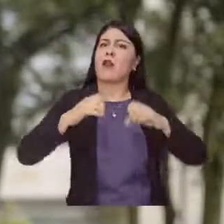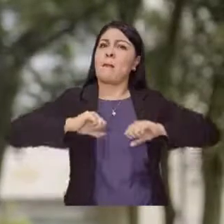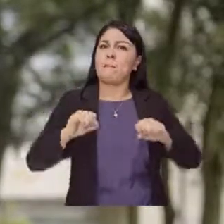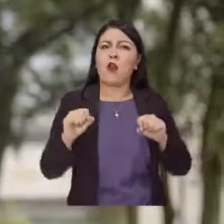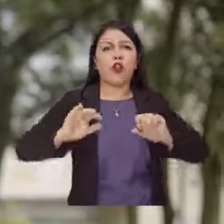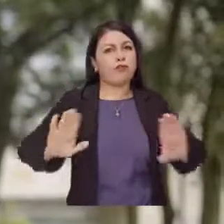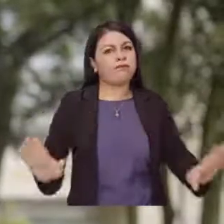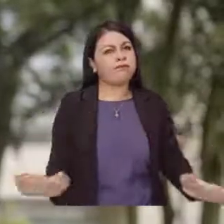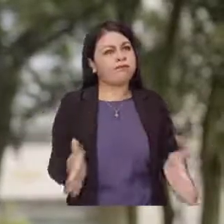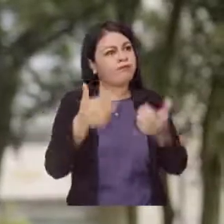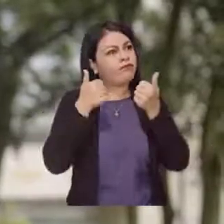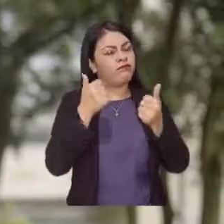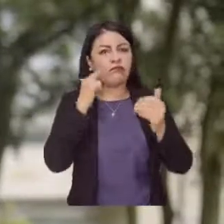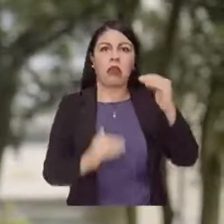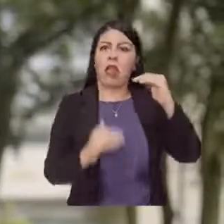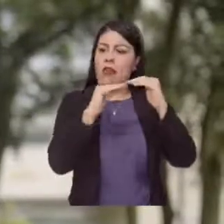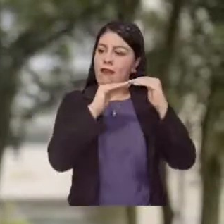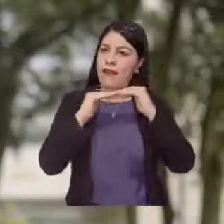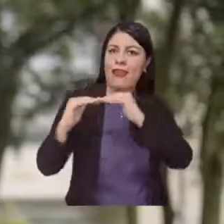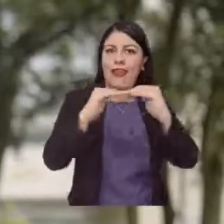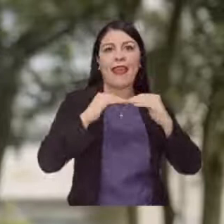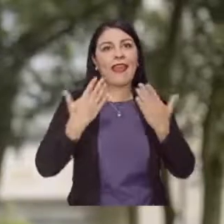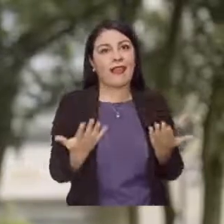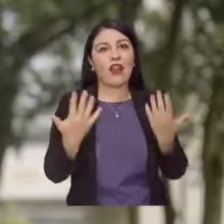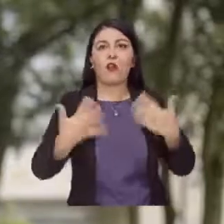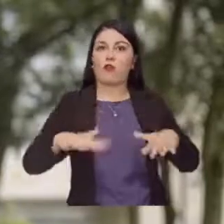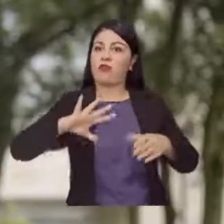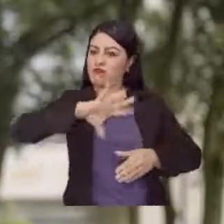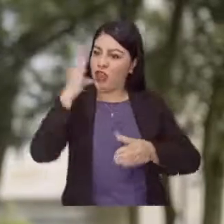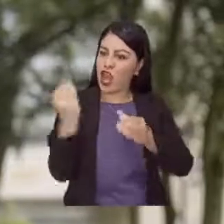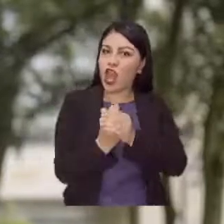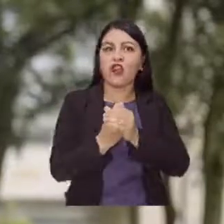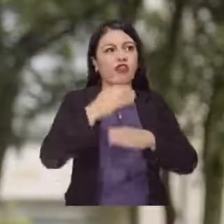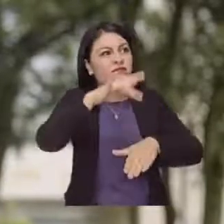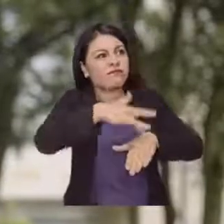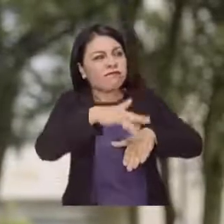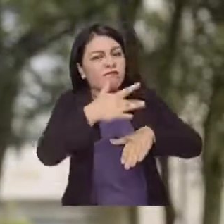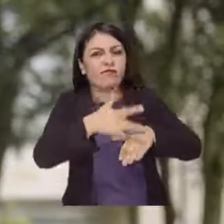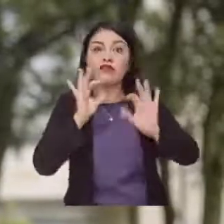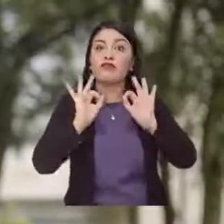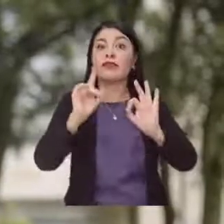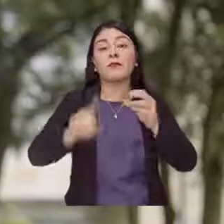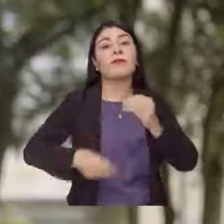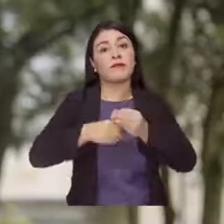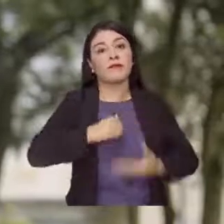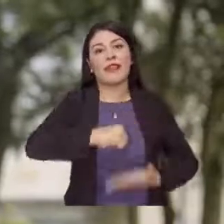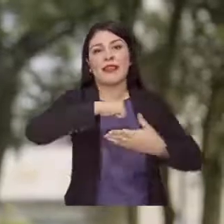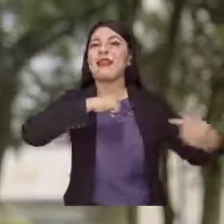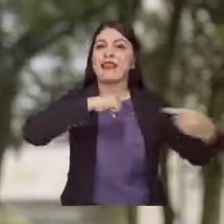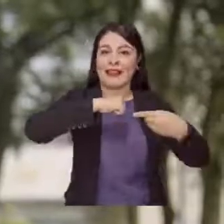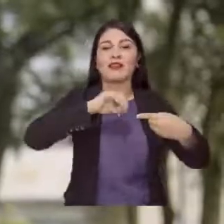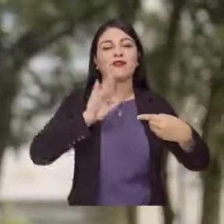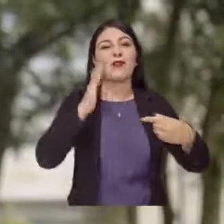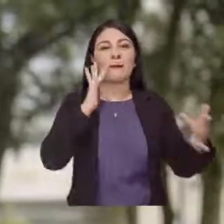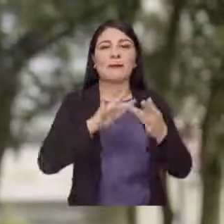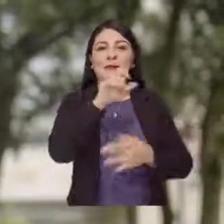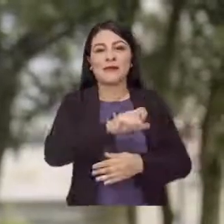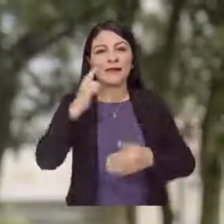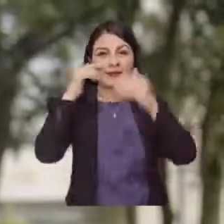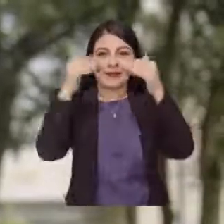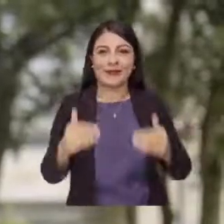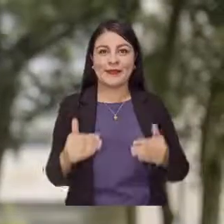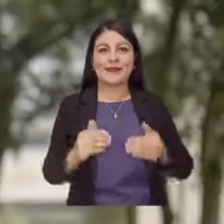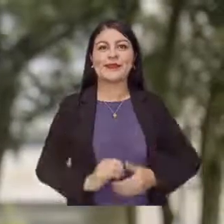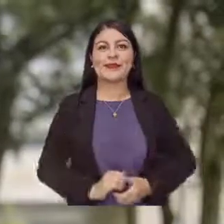sea epicentro de equidad, epicentro de inclusión y sobre todo de garantía de derechos para las